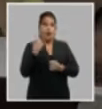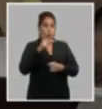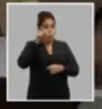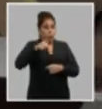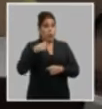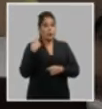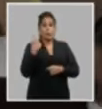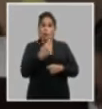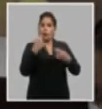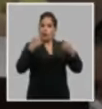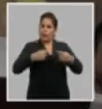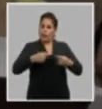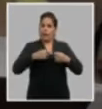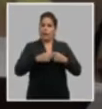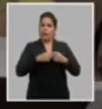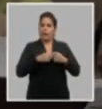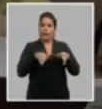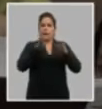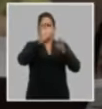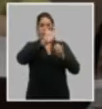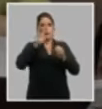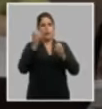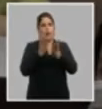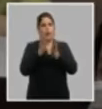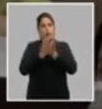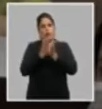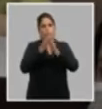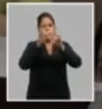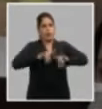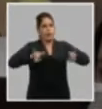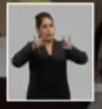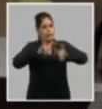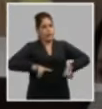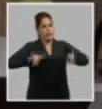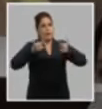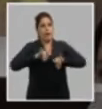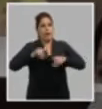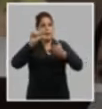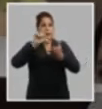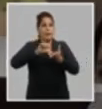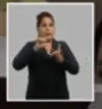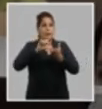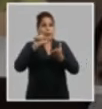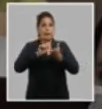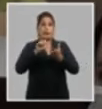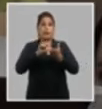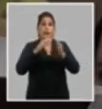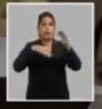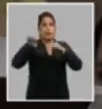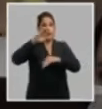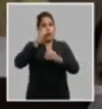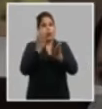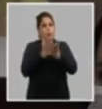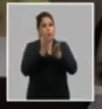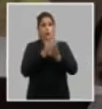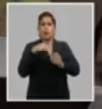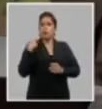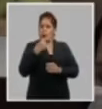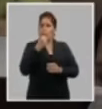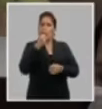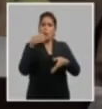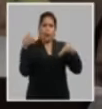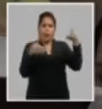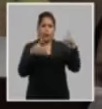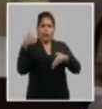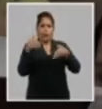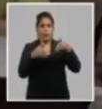hoy desde las instituciones de la educación superior desde los centros del ministerio de educación y todos los que puedan